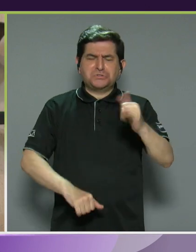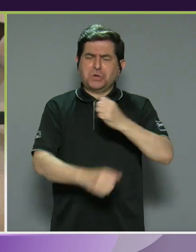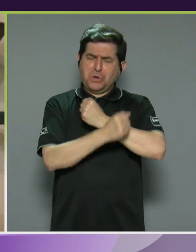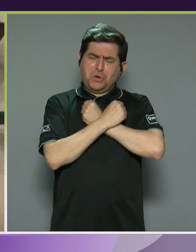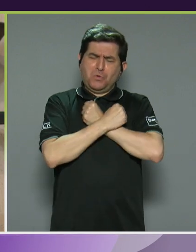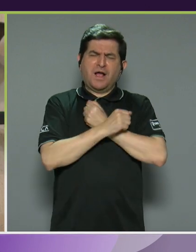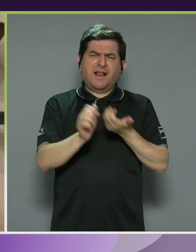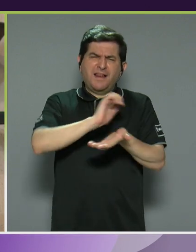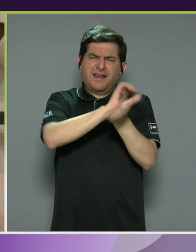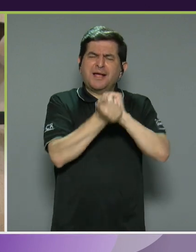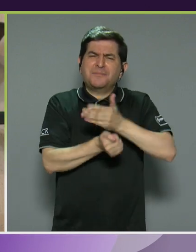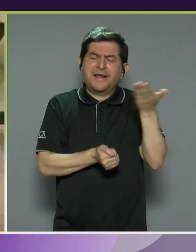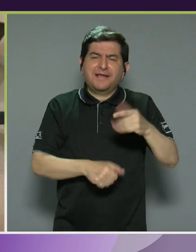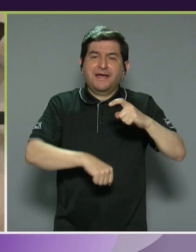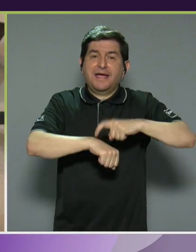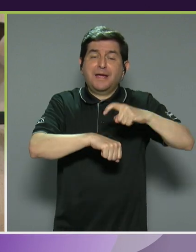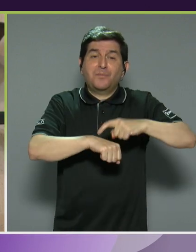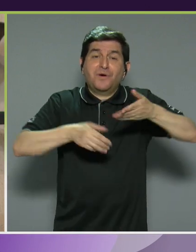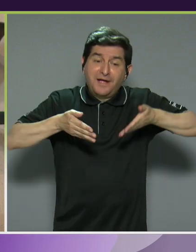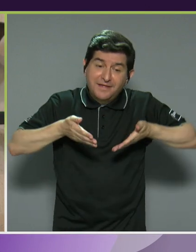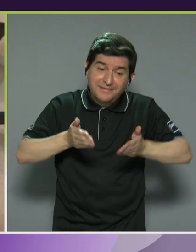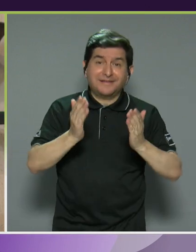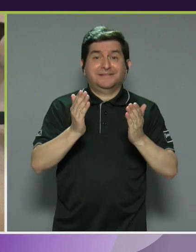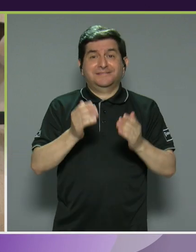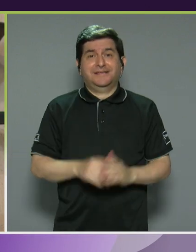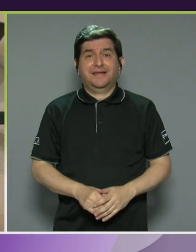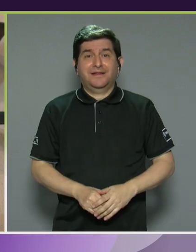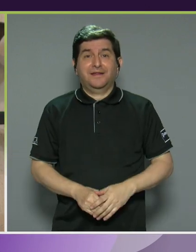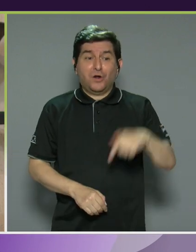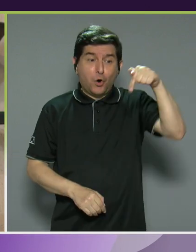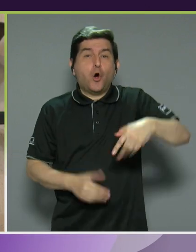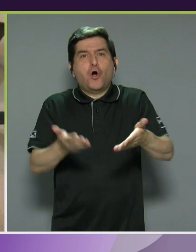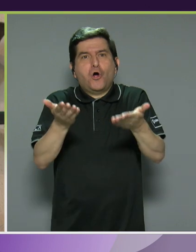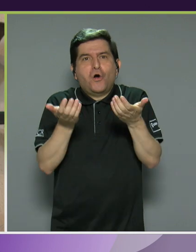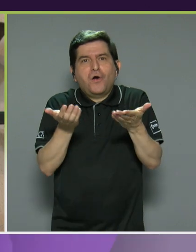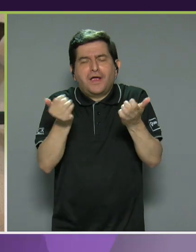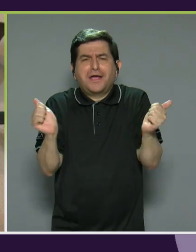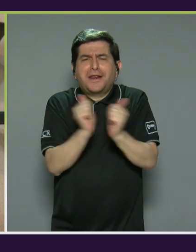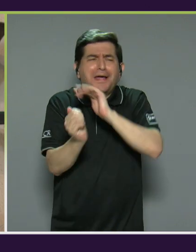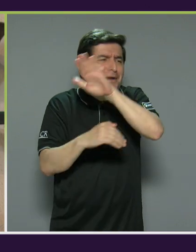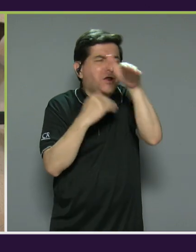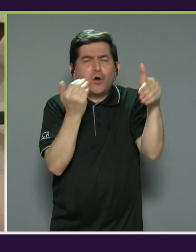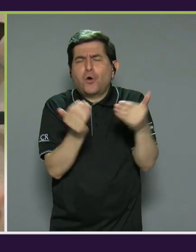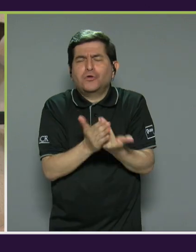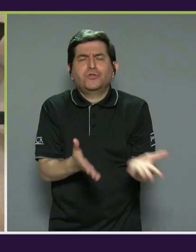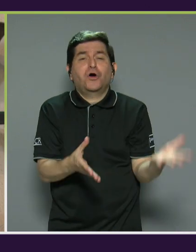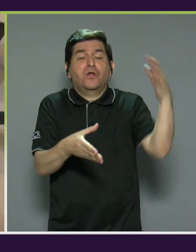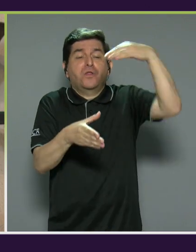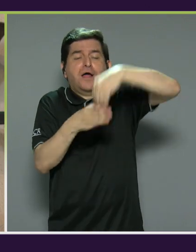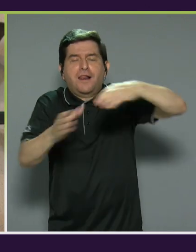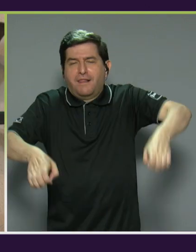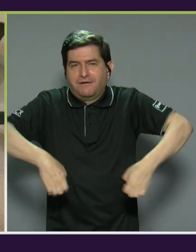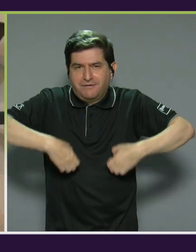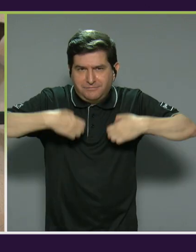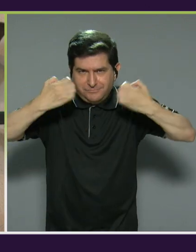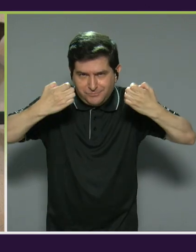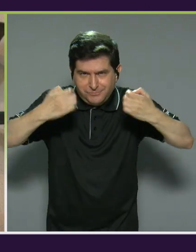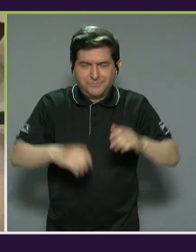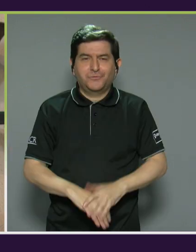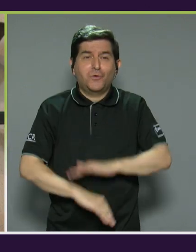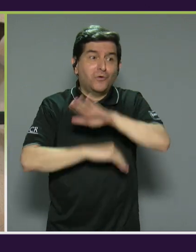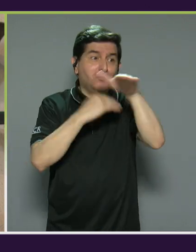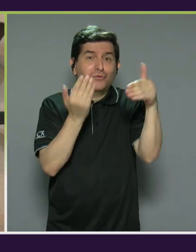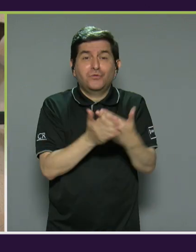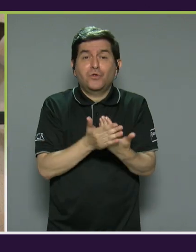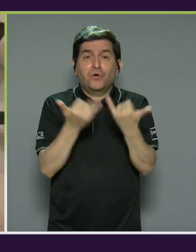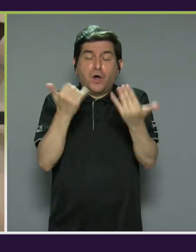¿Qué cambiaría? La época que nacieron, ¿verdad? Quiero que nazcan hoy con toda la inclusión que hay, ¿verdad? Con todo,